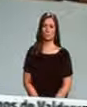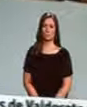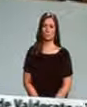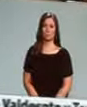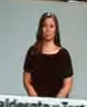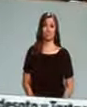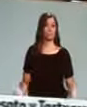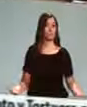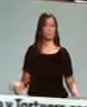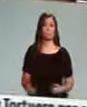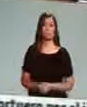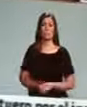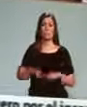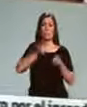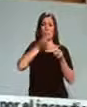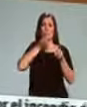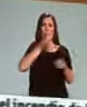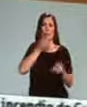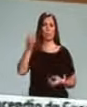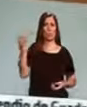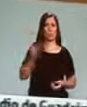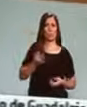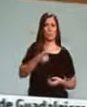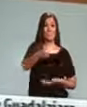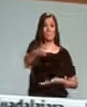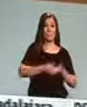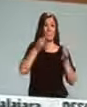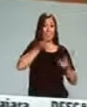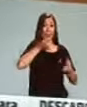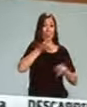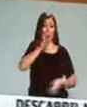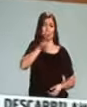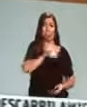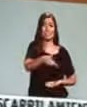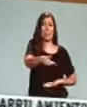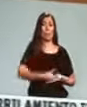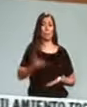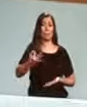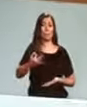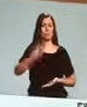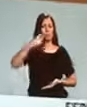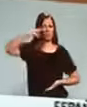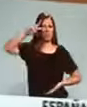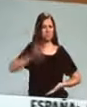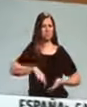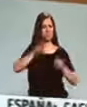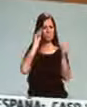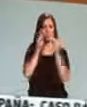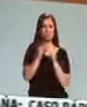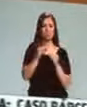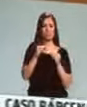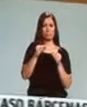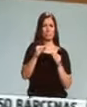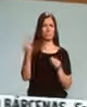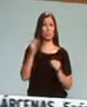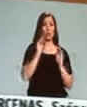No es información, pues, lo que reclaman, sino una ratificación sin condiciones